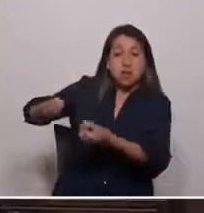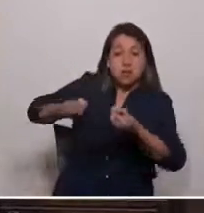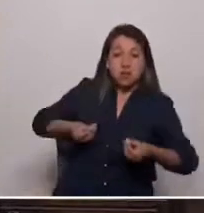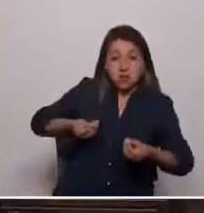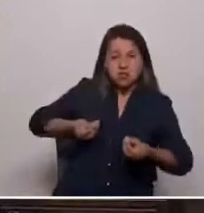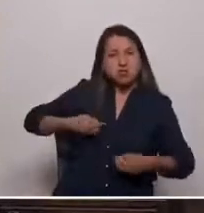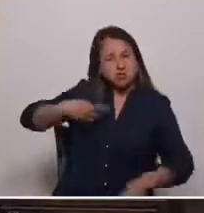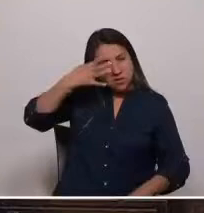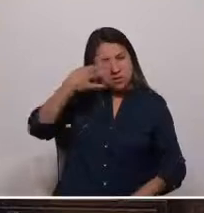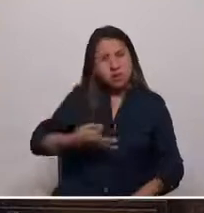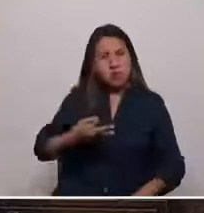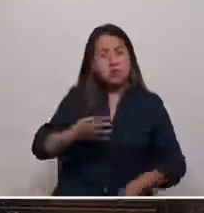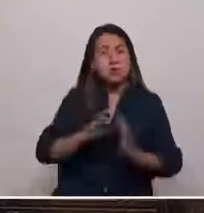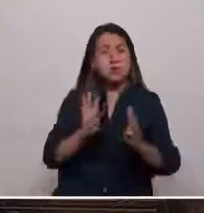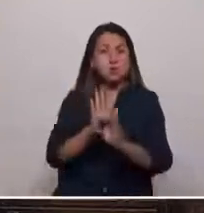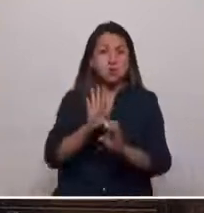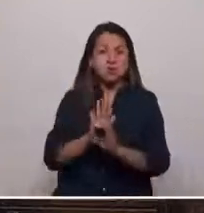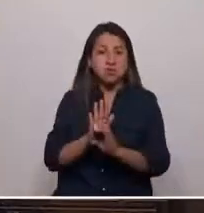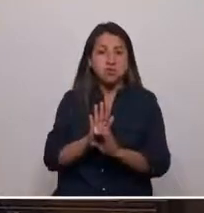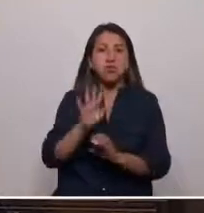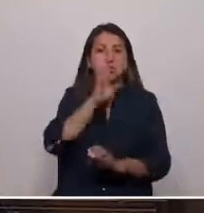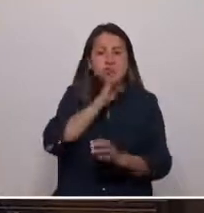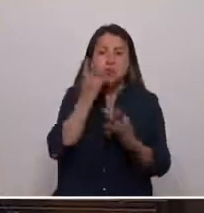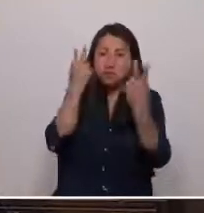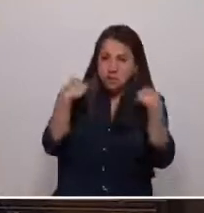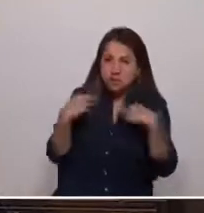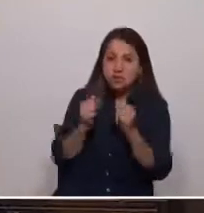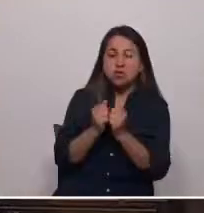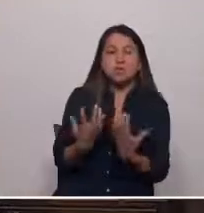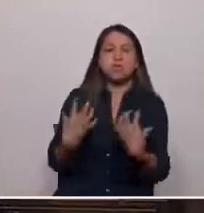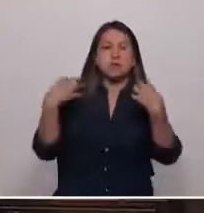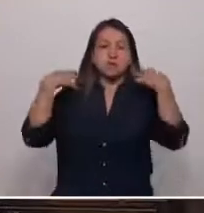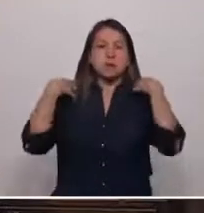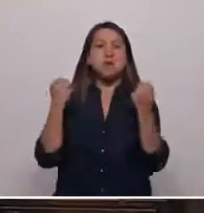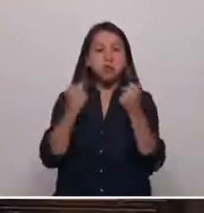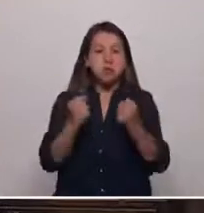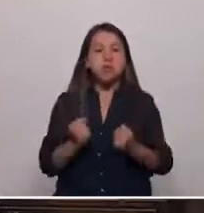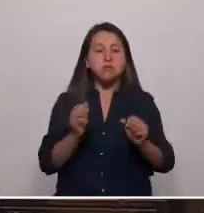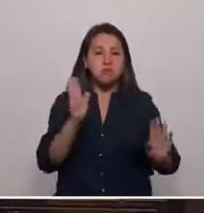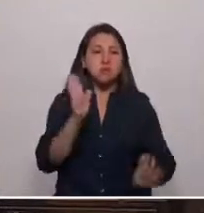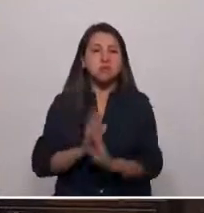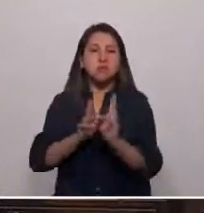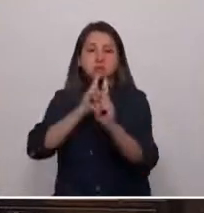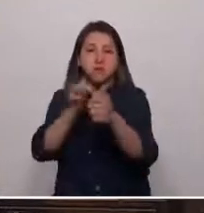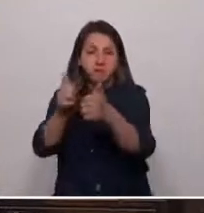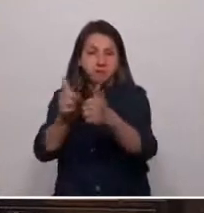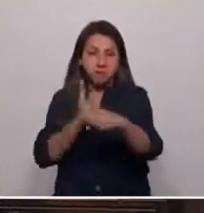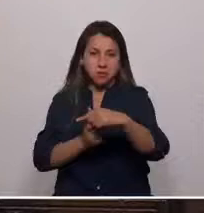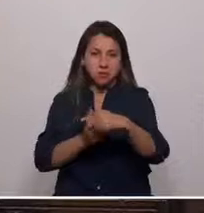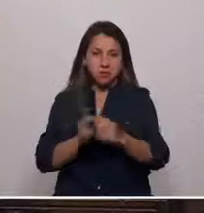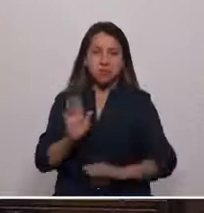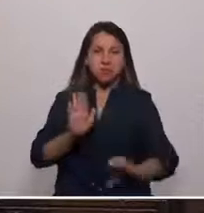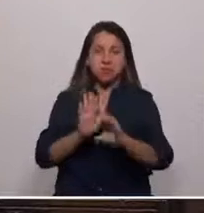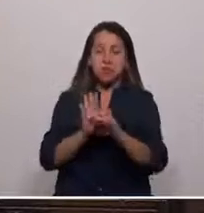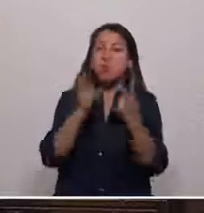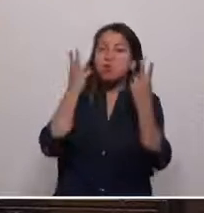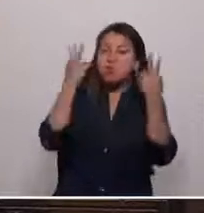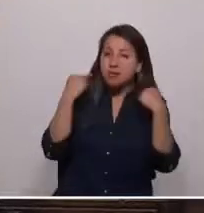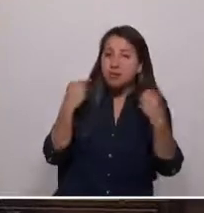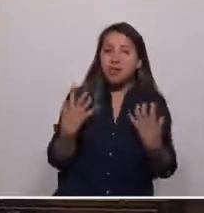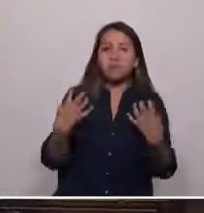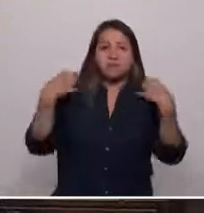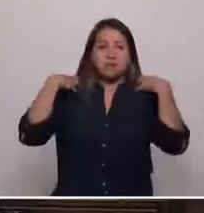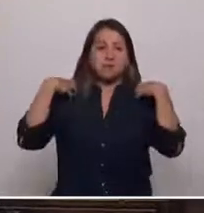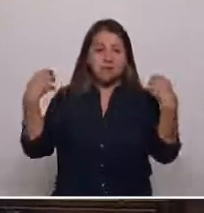Convención se comporta con humildad y responsabilidad, podemos sacar esta tarea adelante. Con humildad y responsabilidad